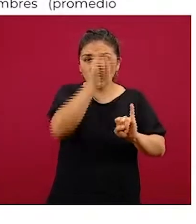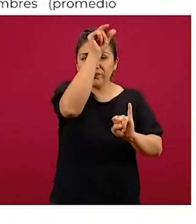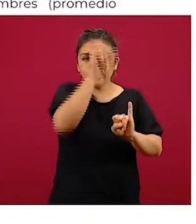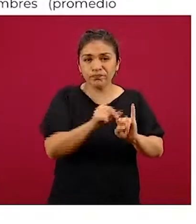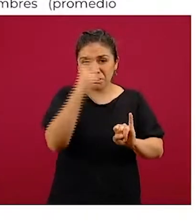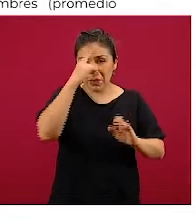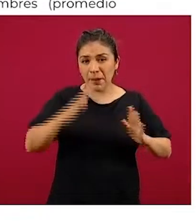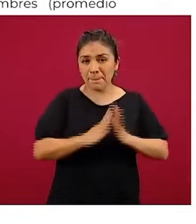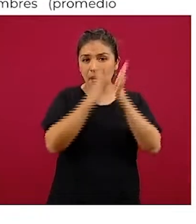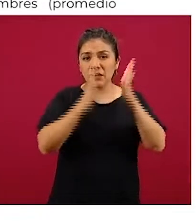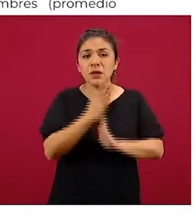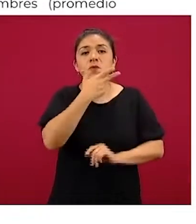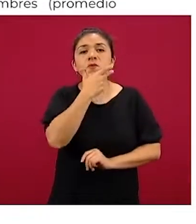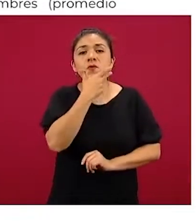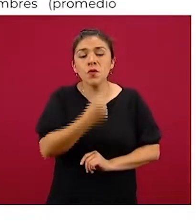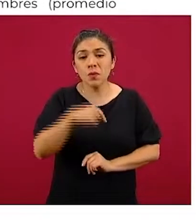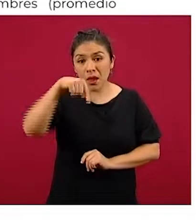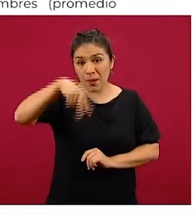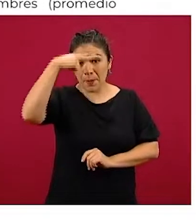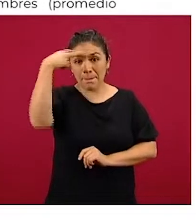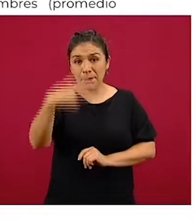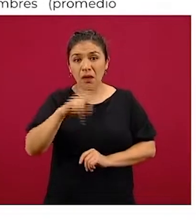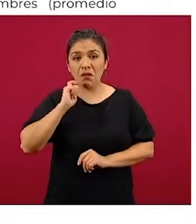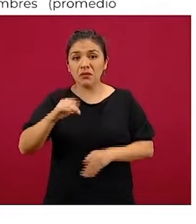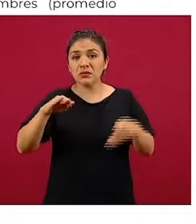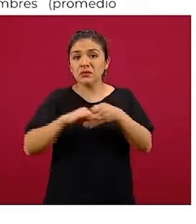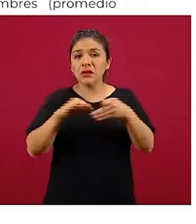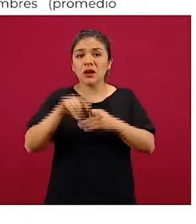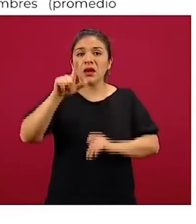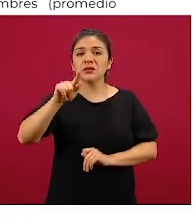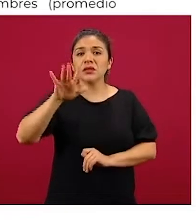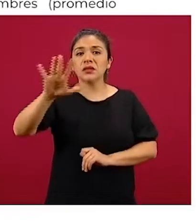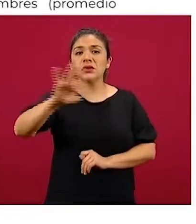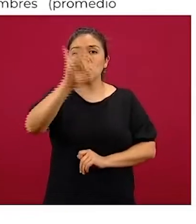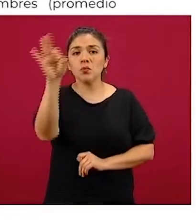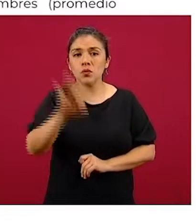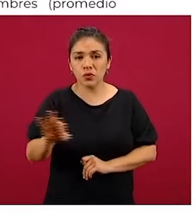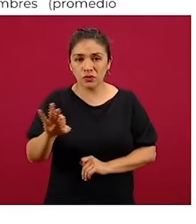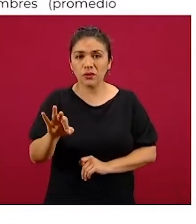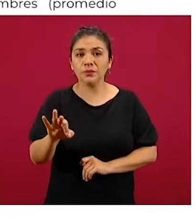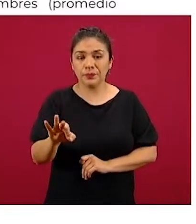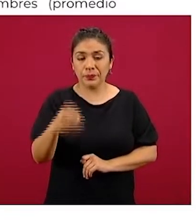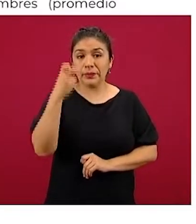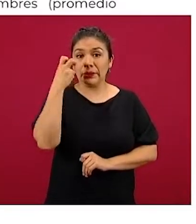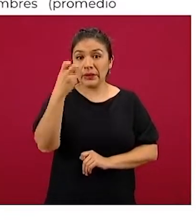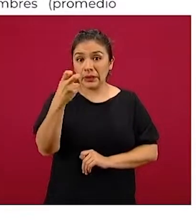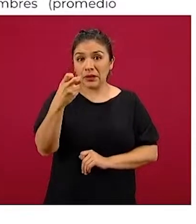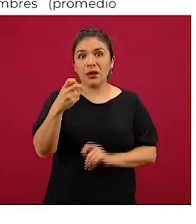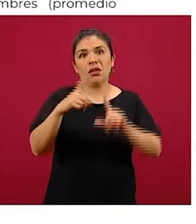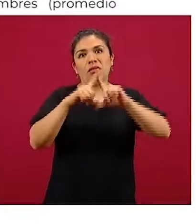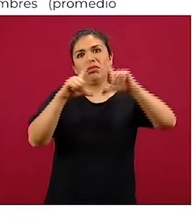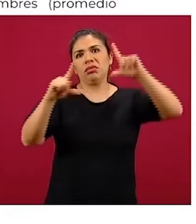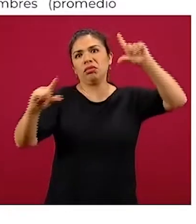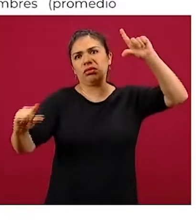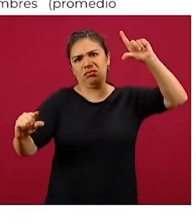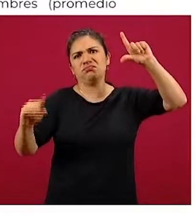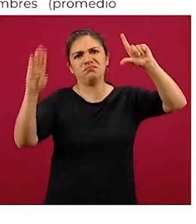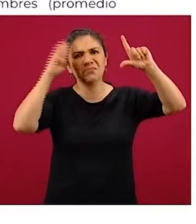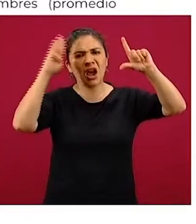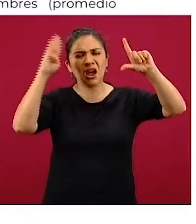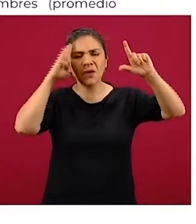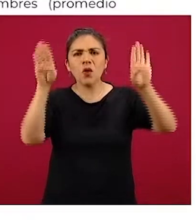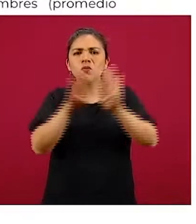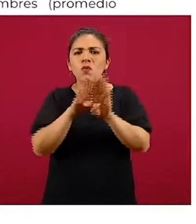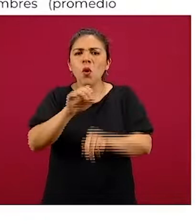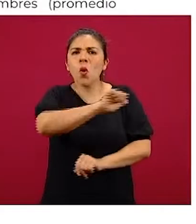de la participación laboral de los hombres, aquí en México, que es alrededor del 75 por ciento. Esta brecha es alta en comparación a países